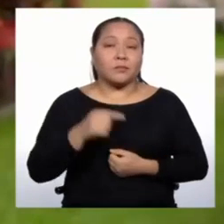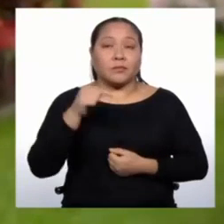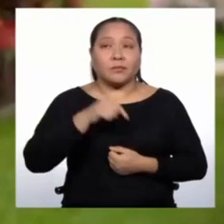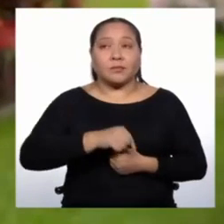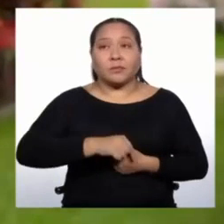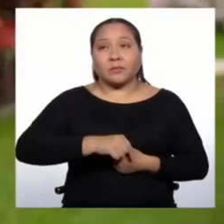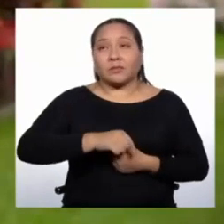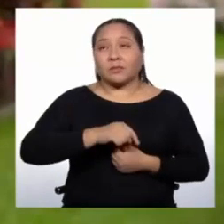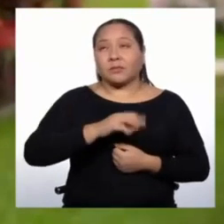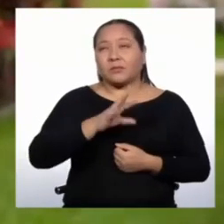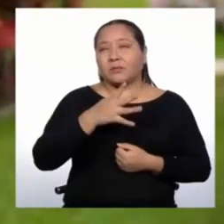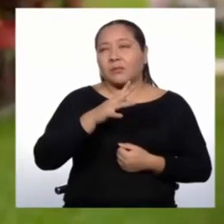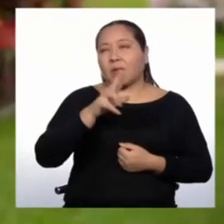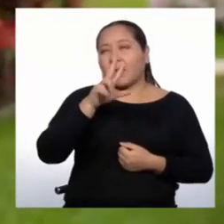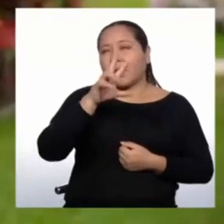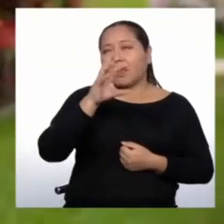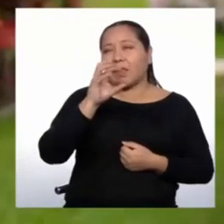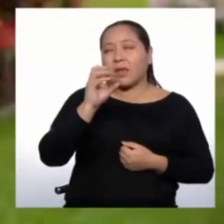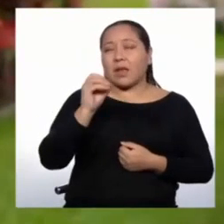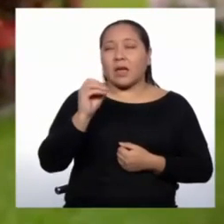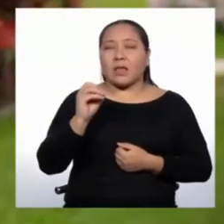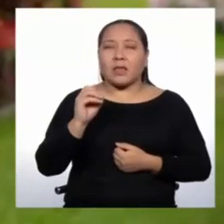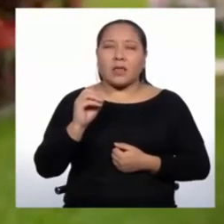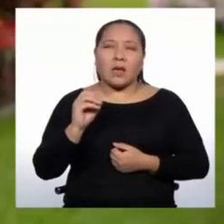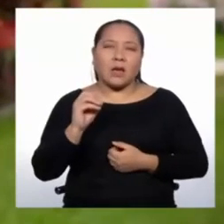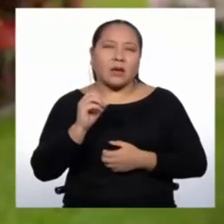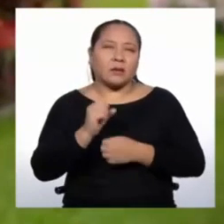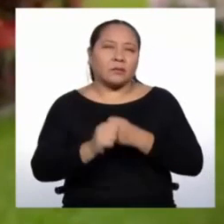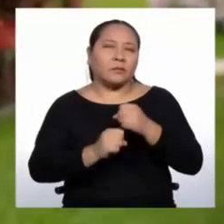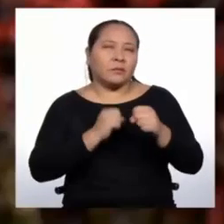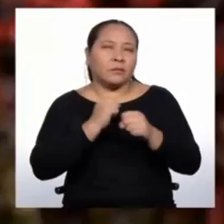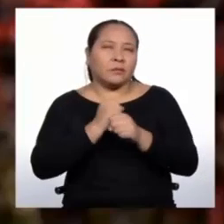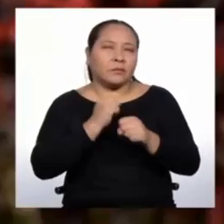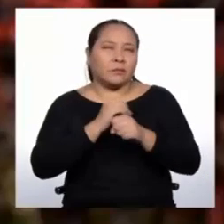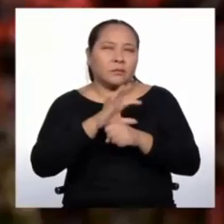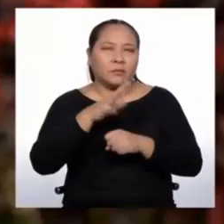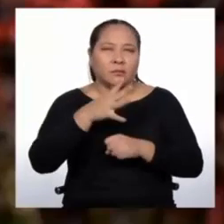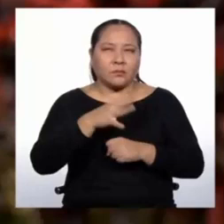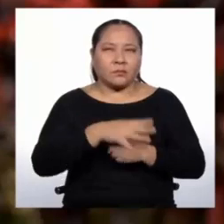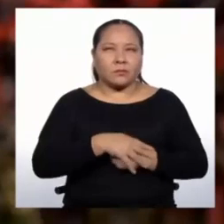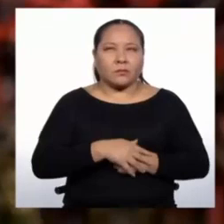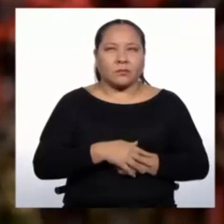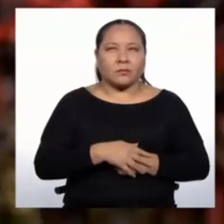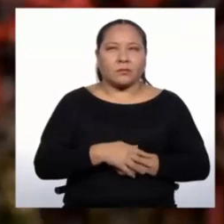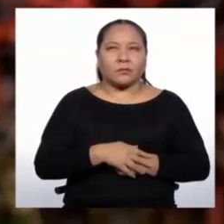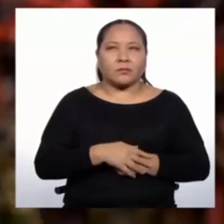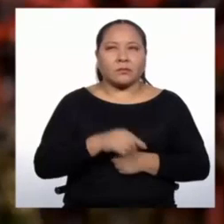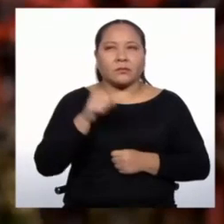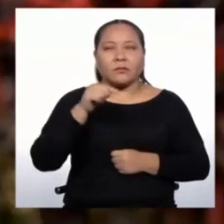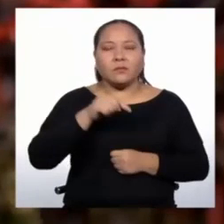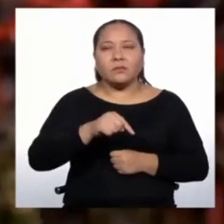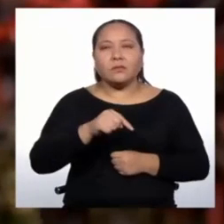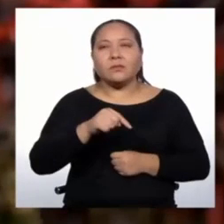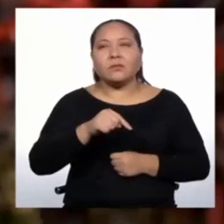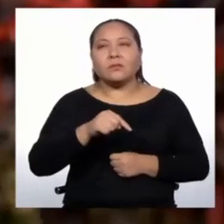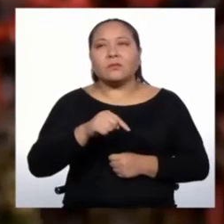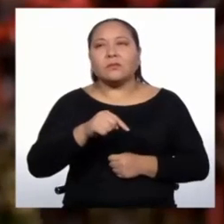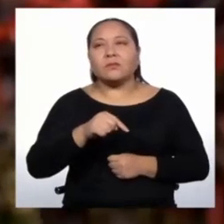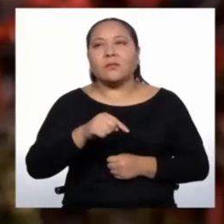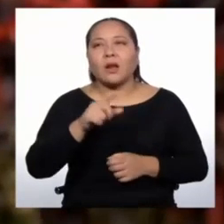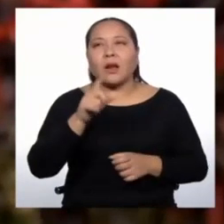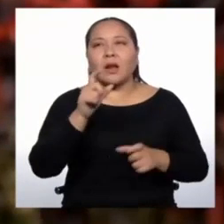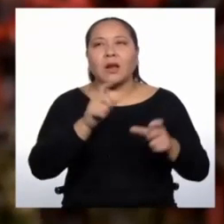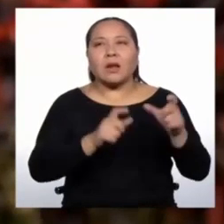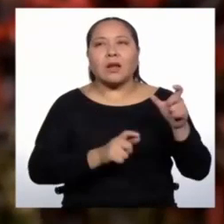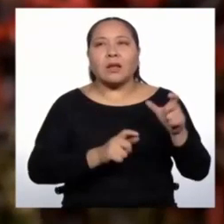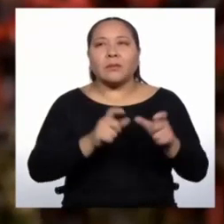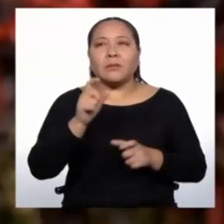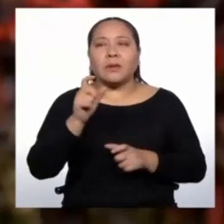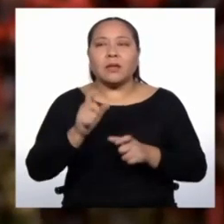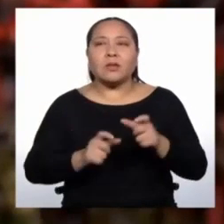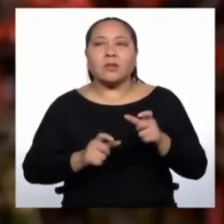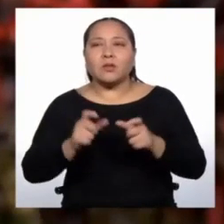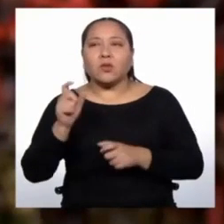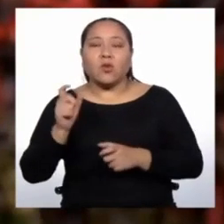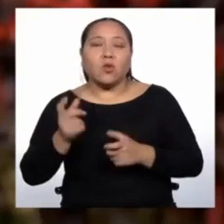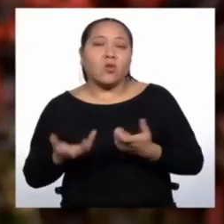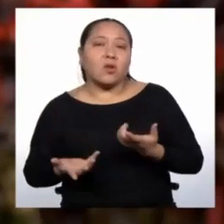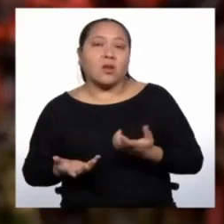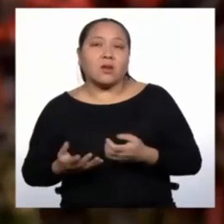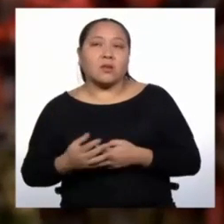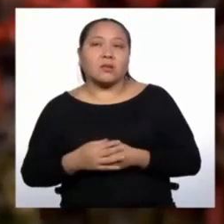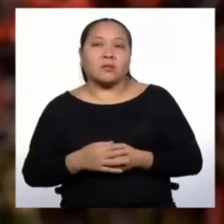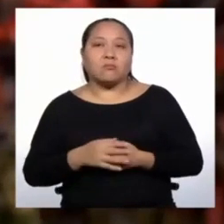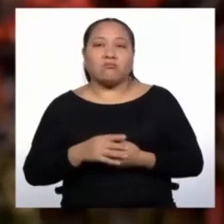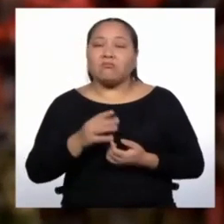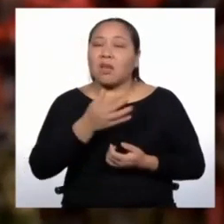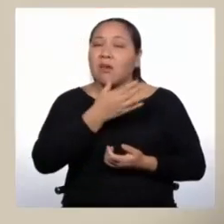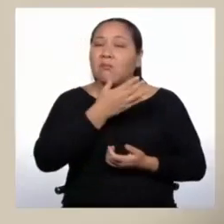en los últimos 30 años y pico, básicamente la gente